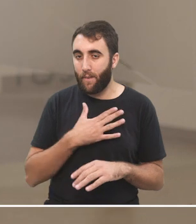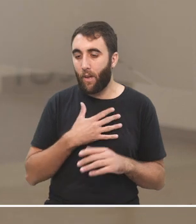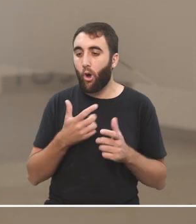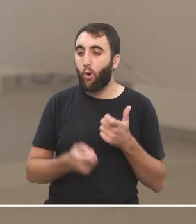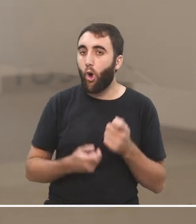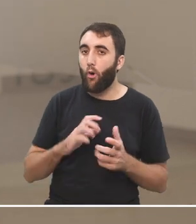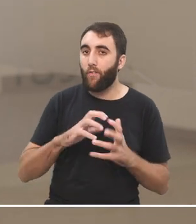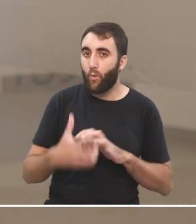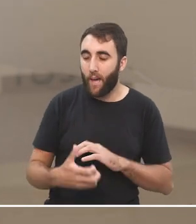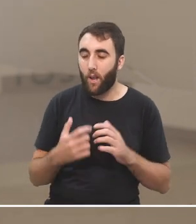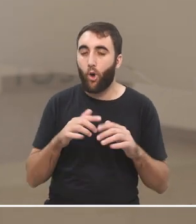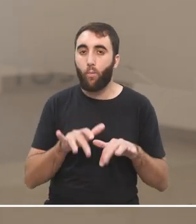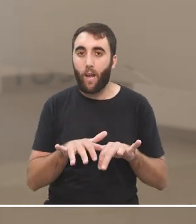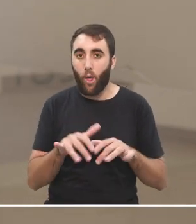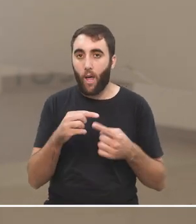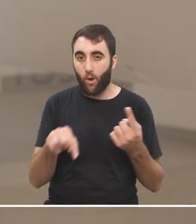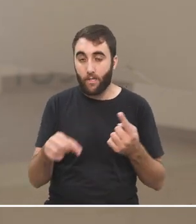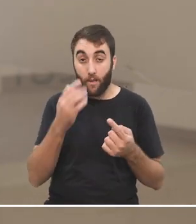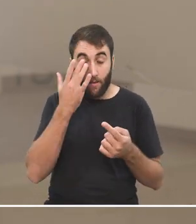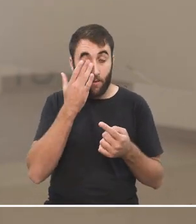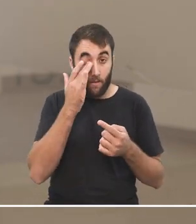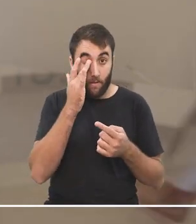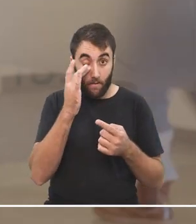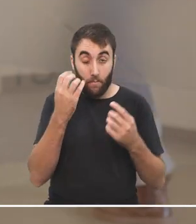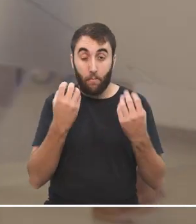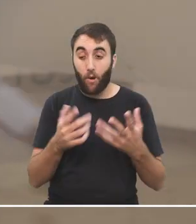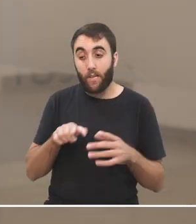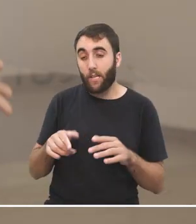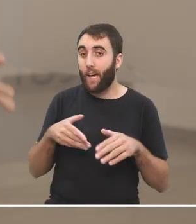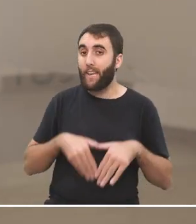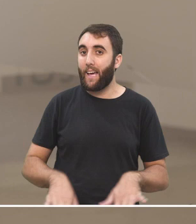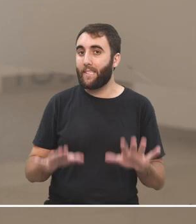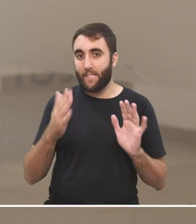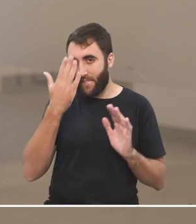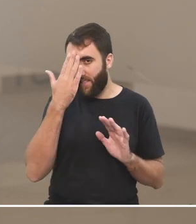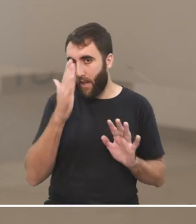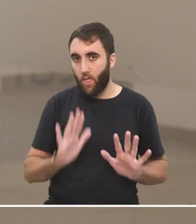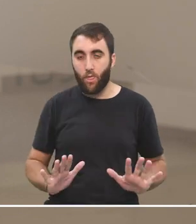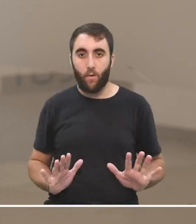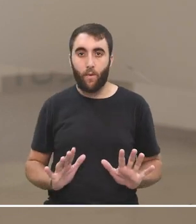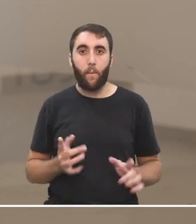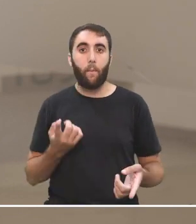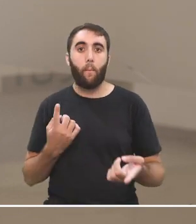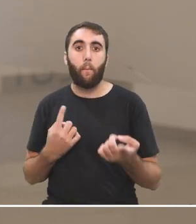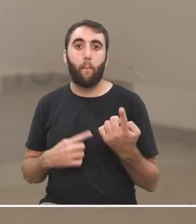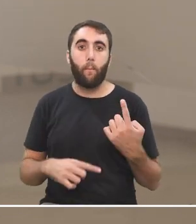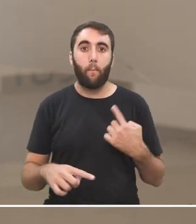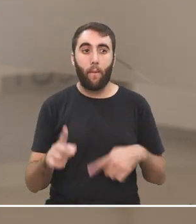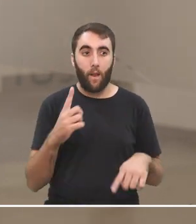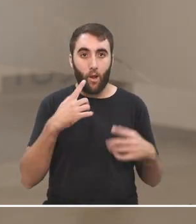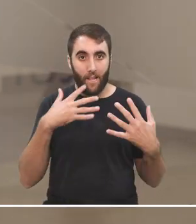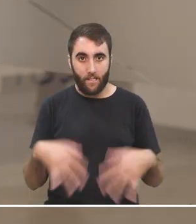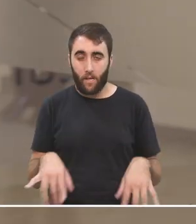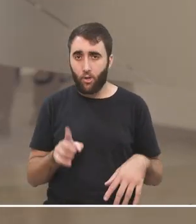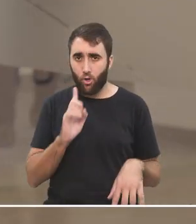la computadora y demás porque medio como que ellos nacen sabiendo estas cosas pero lo cierto es que